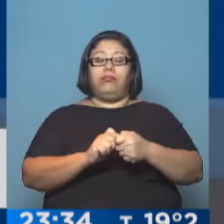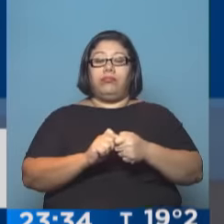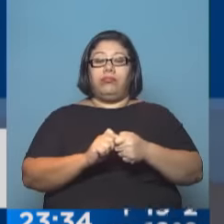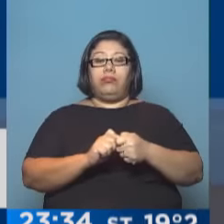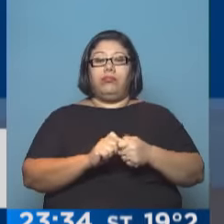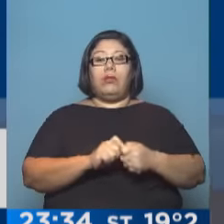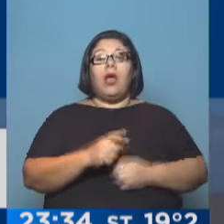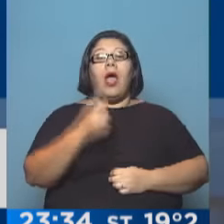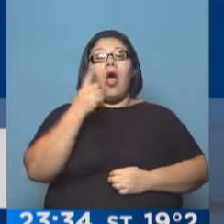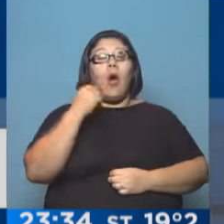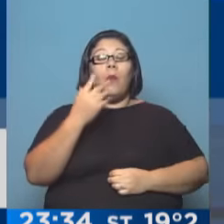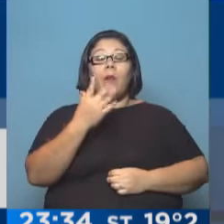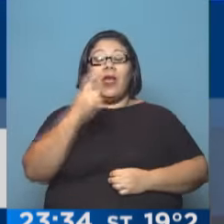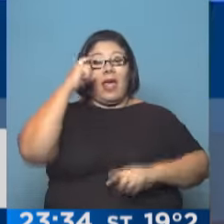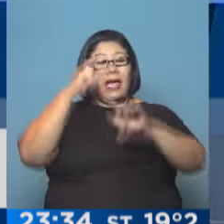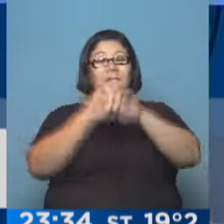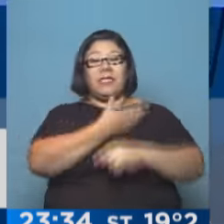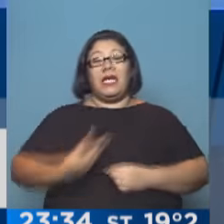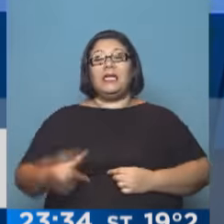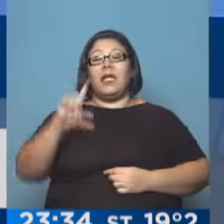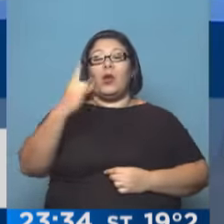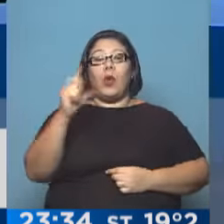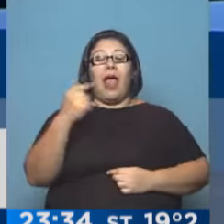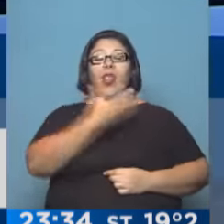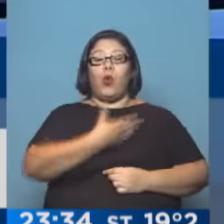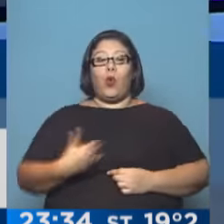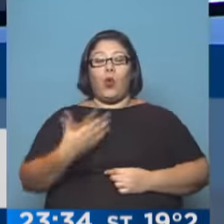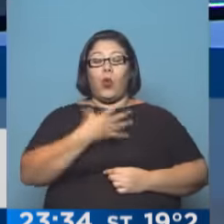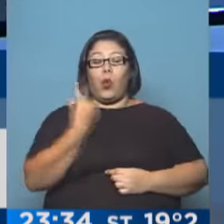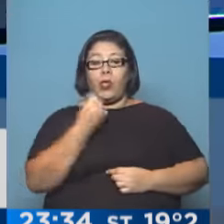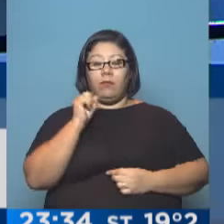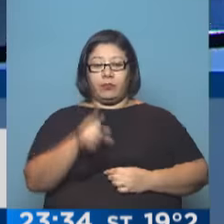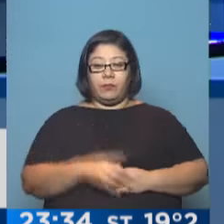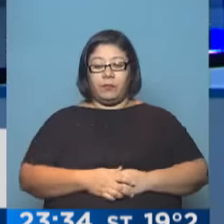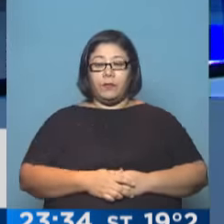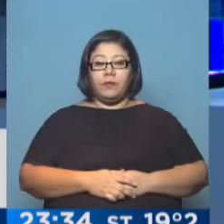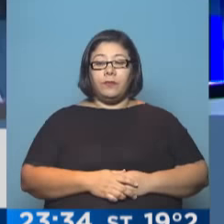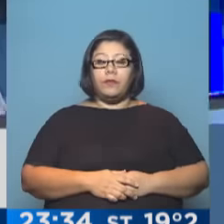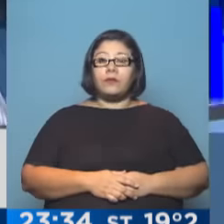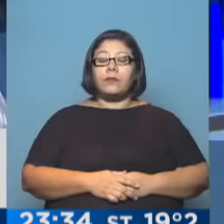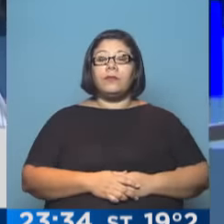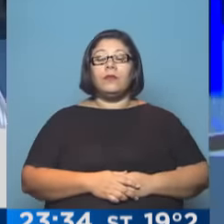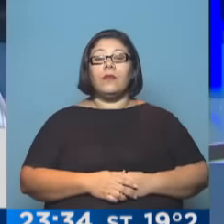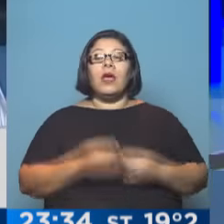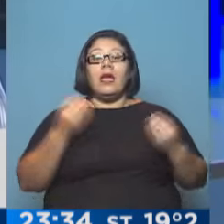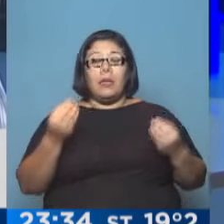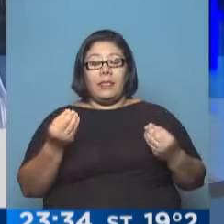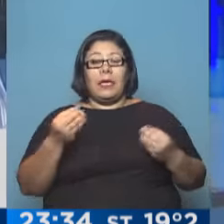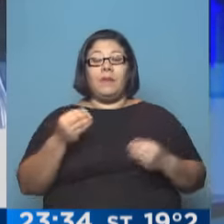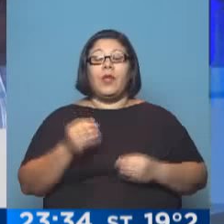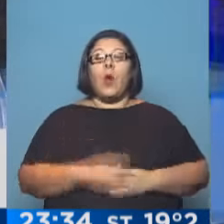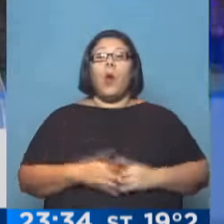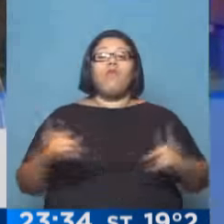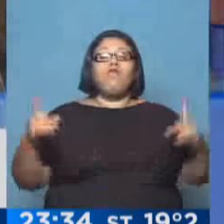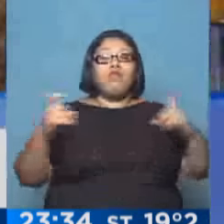busca llevarla a un impeachment? ¿Cuál es la situación? Bueno, la verdad que lo que hacen en este sentido, Pablo, es agravar una crisis